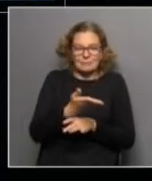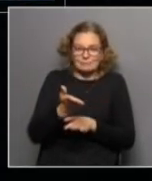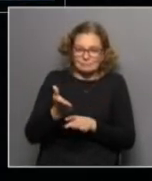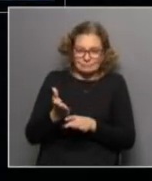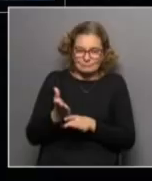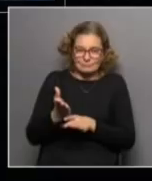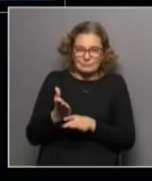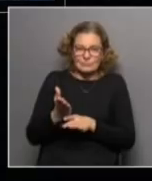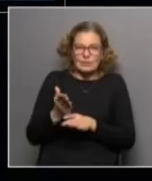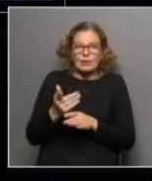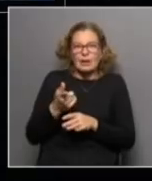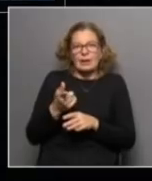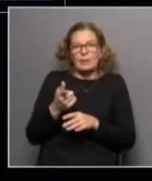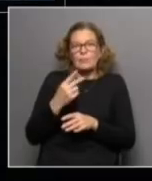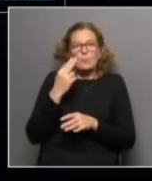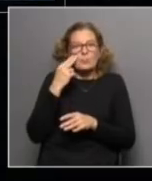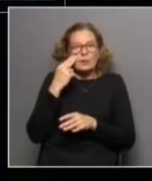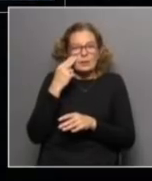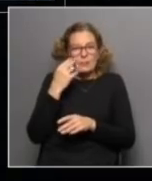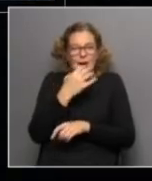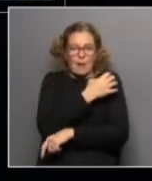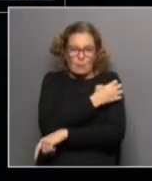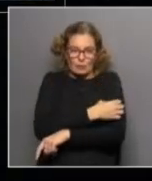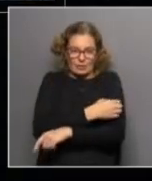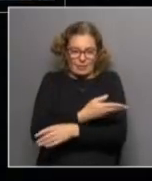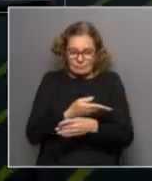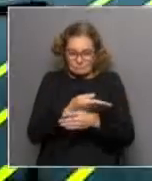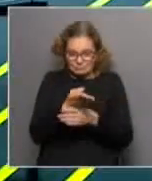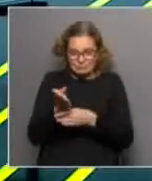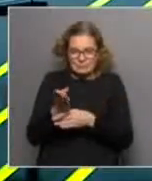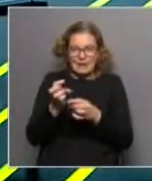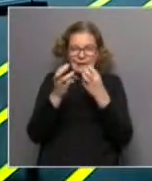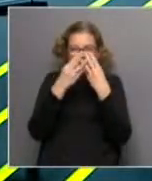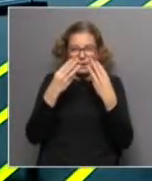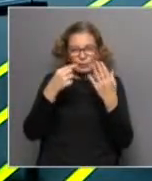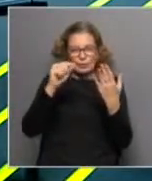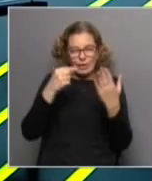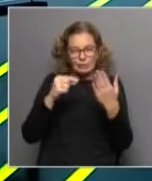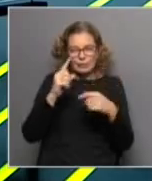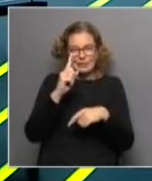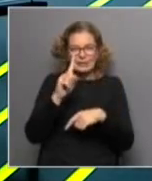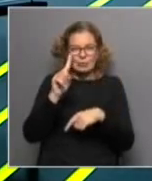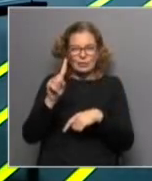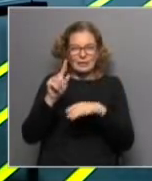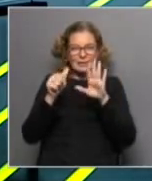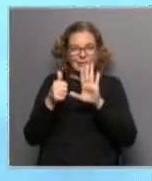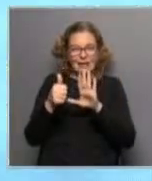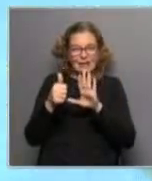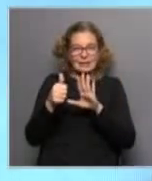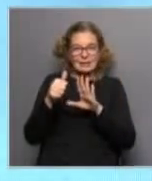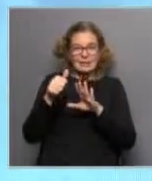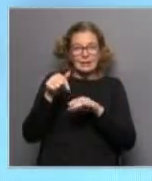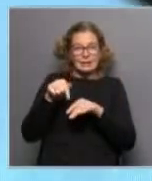la misma fuerza durante la pobreza multidimensional. Según los datos, 116 de cada mil personas que vienen a